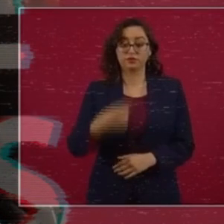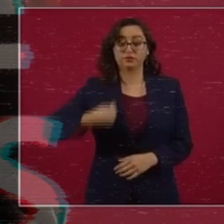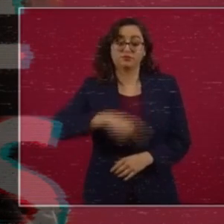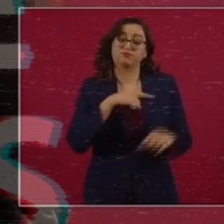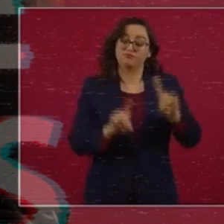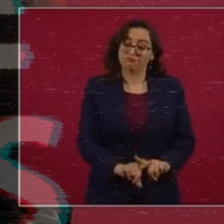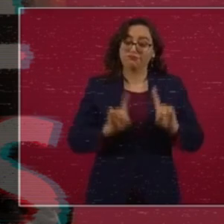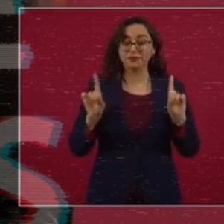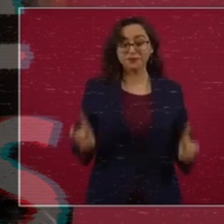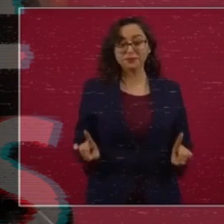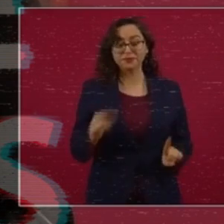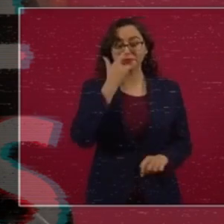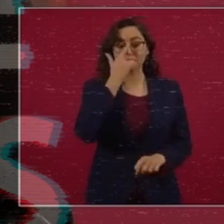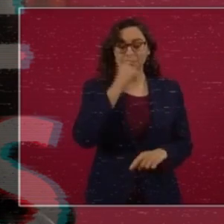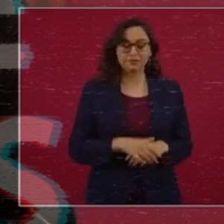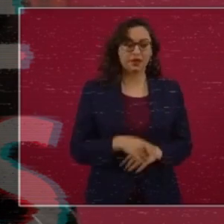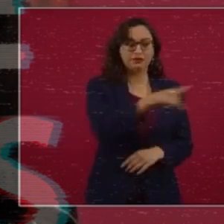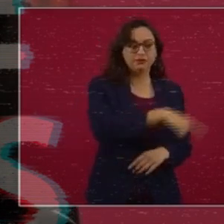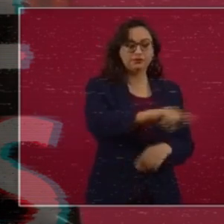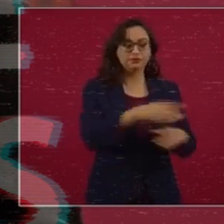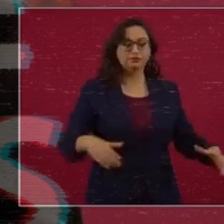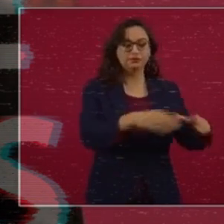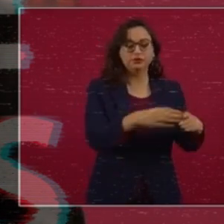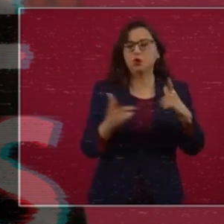Entonces, quisieran que le vaya mal.